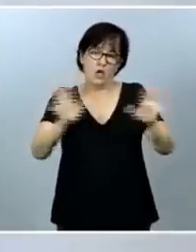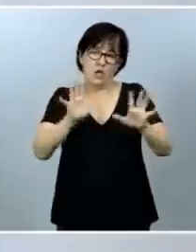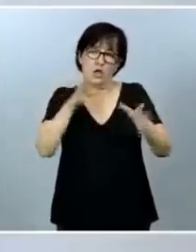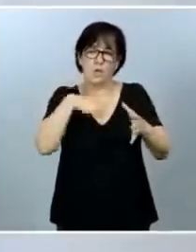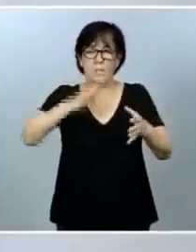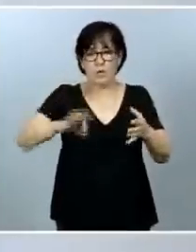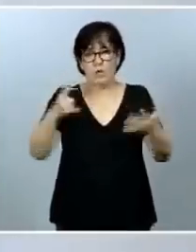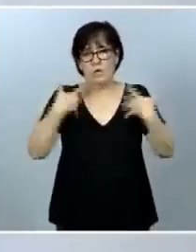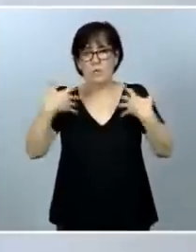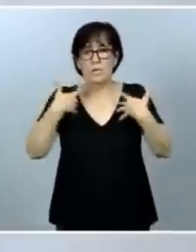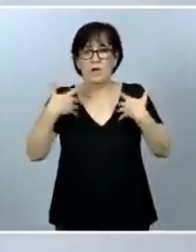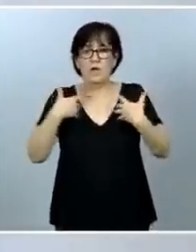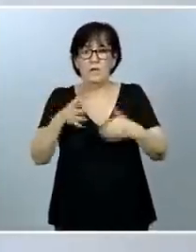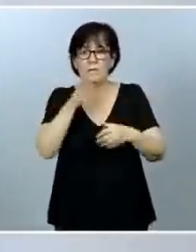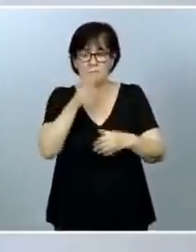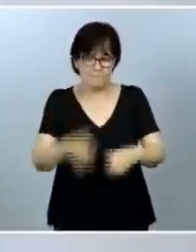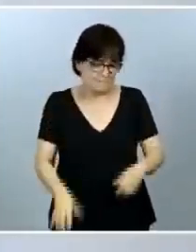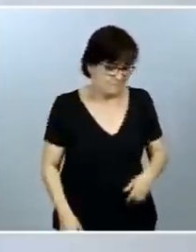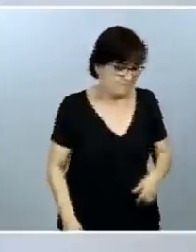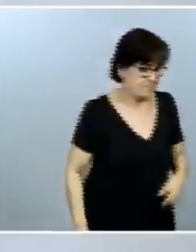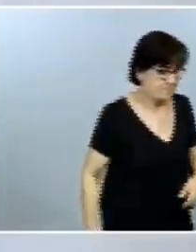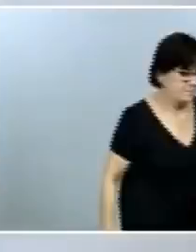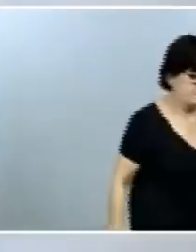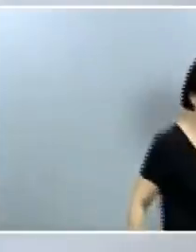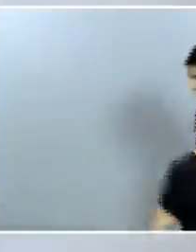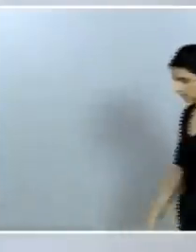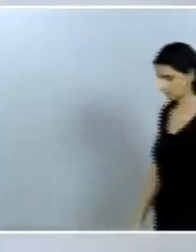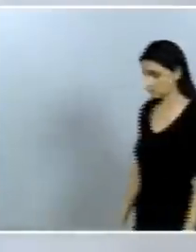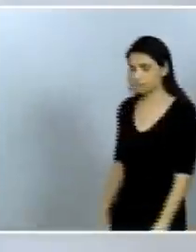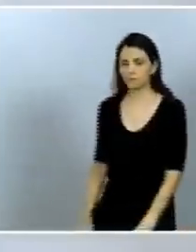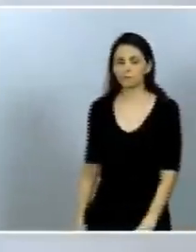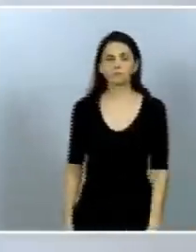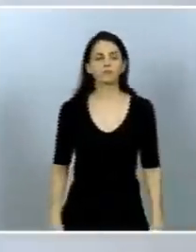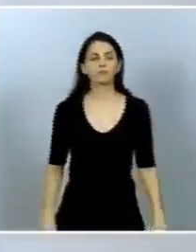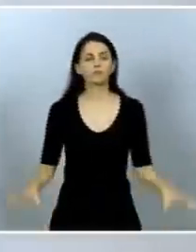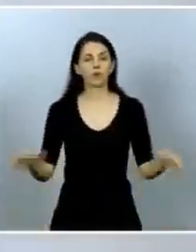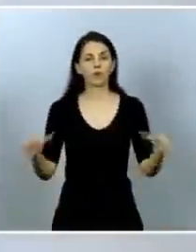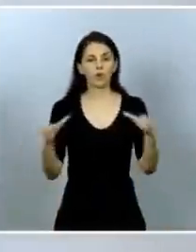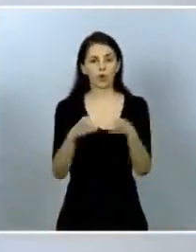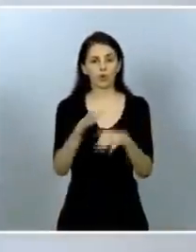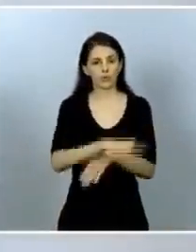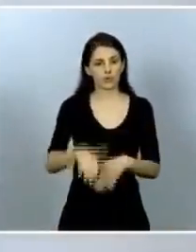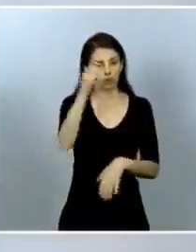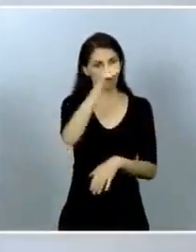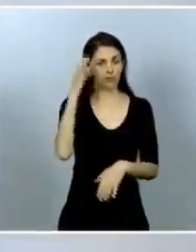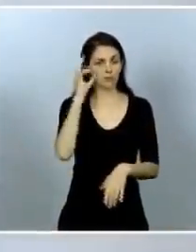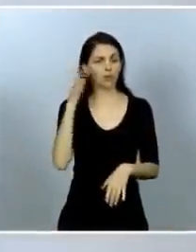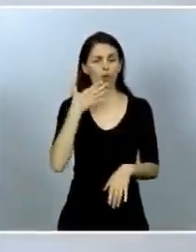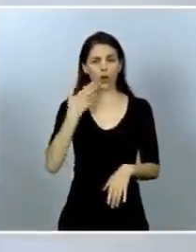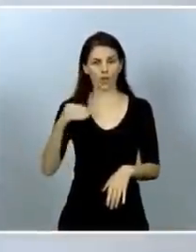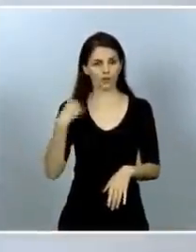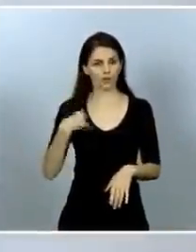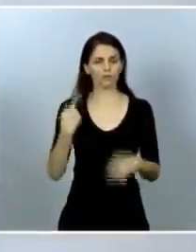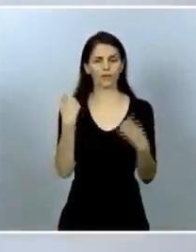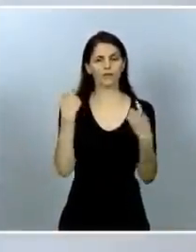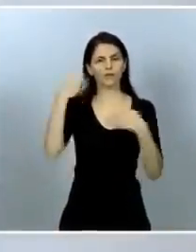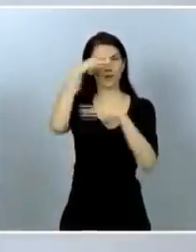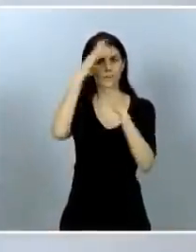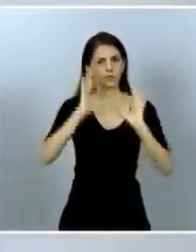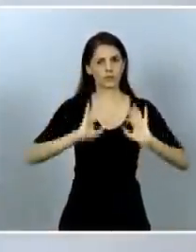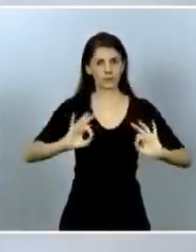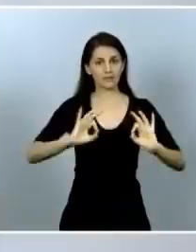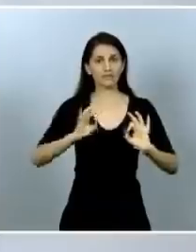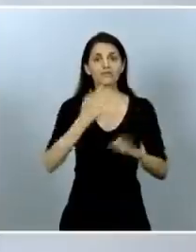sufrir. Un colectivo de niños, niñas y adolescentes que precisa una atención específica, con muchísimo cuidado, son los menores